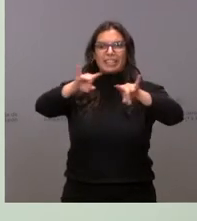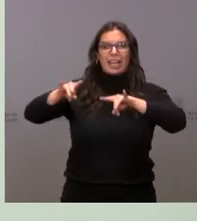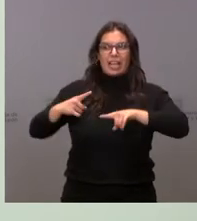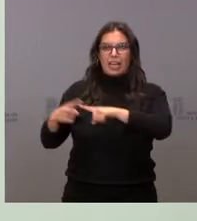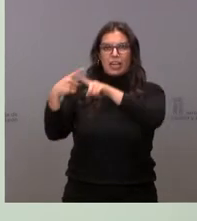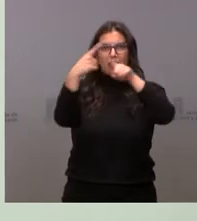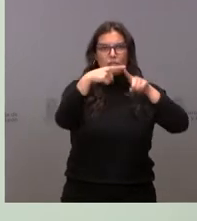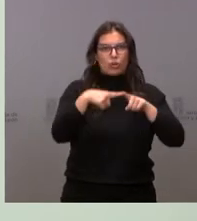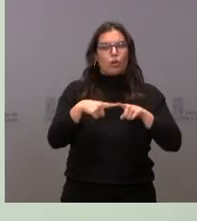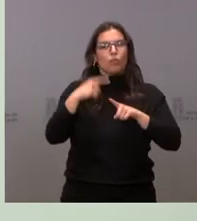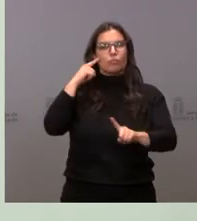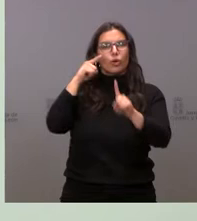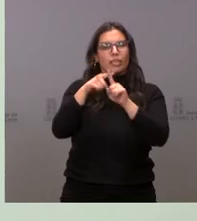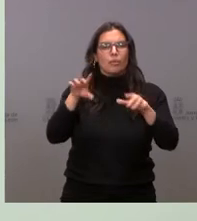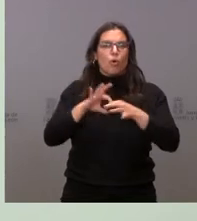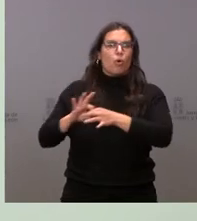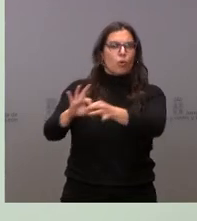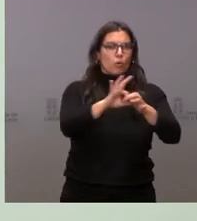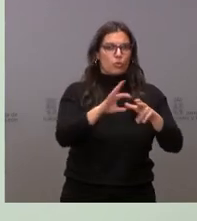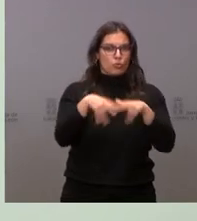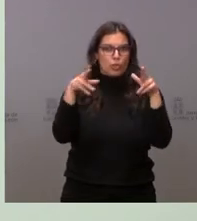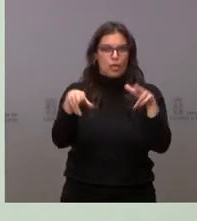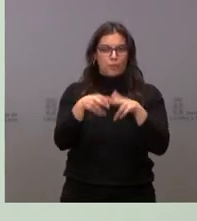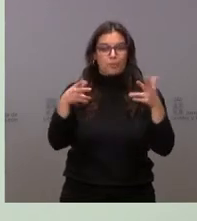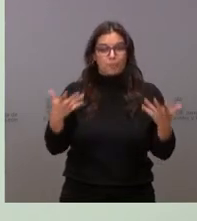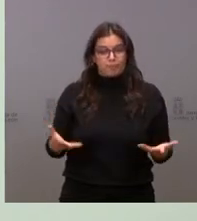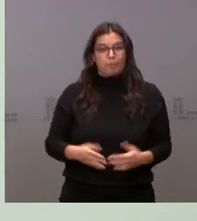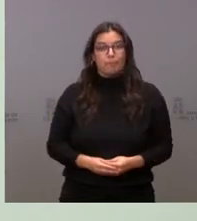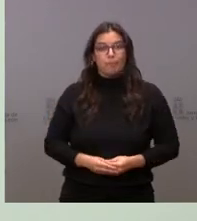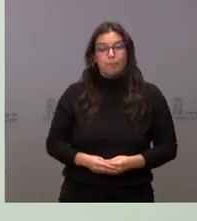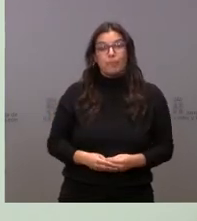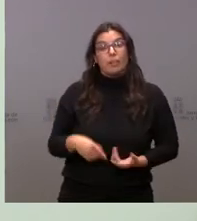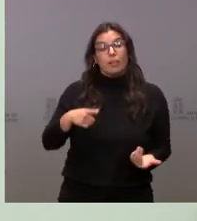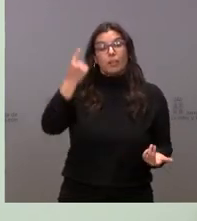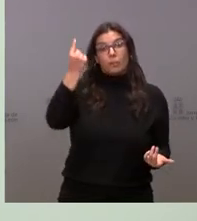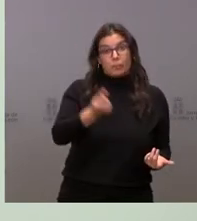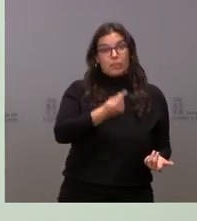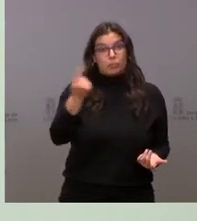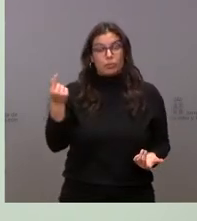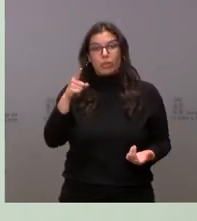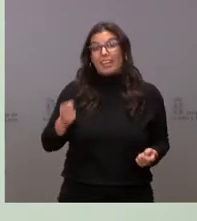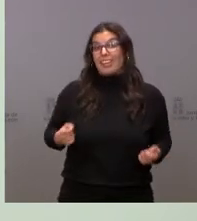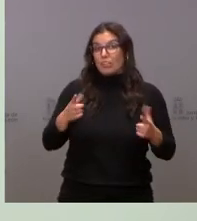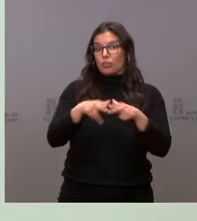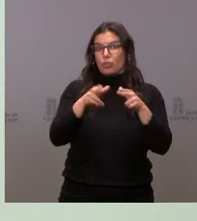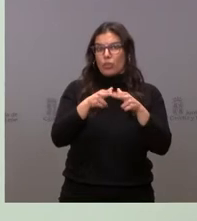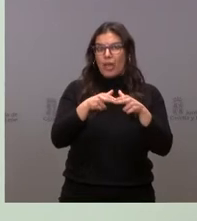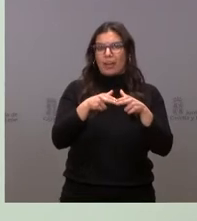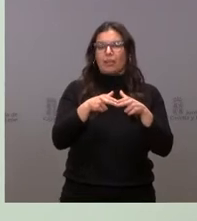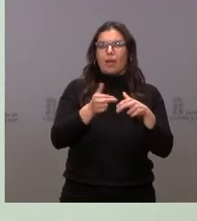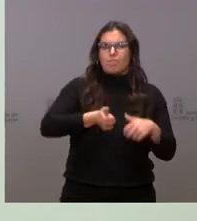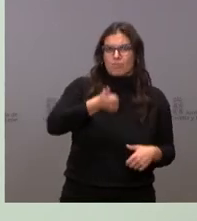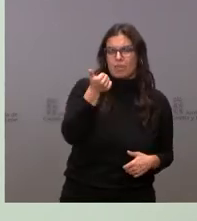apostando por la cohesión social. En estos presupuestos va a haber más gasto social, más actividad